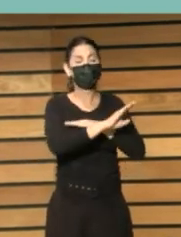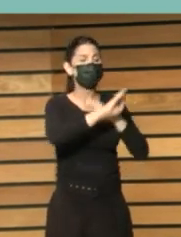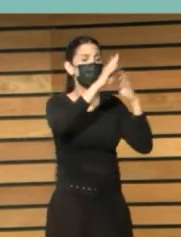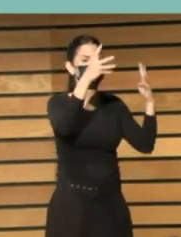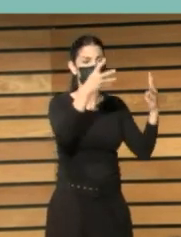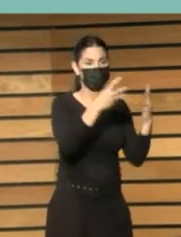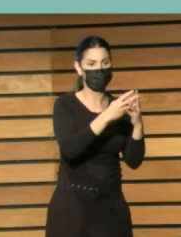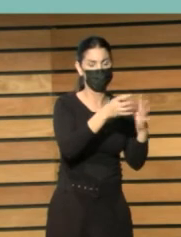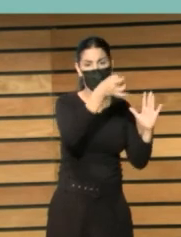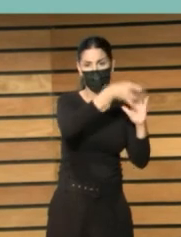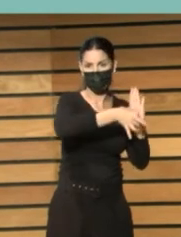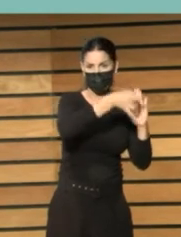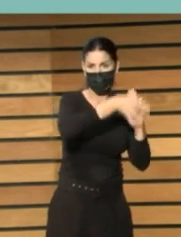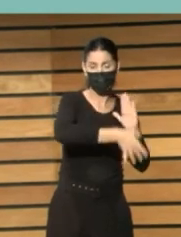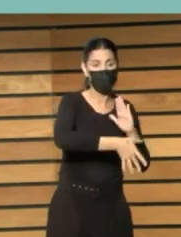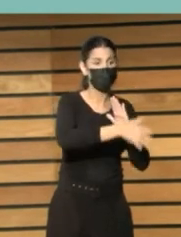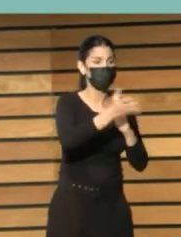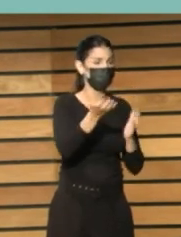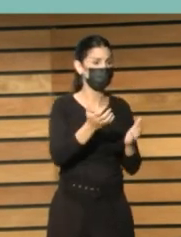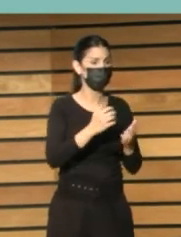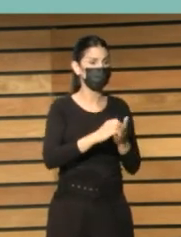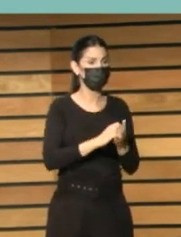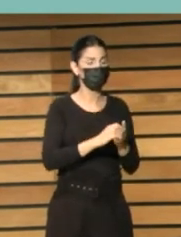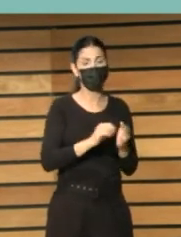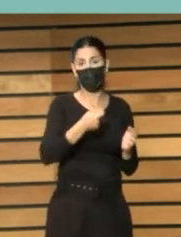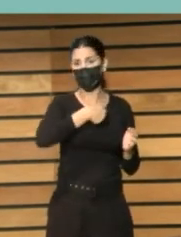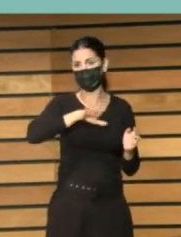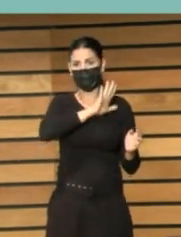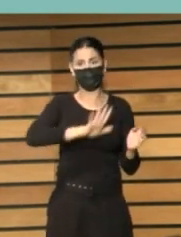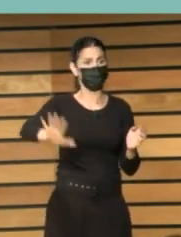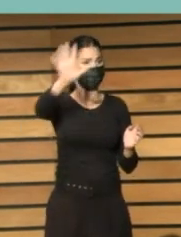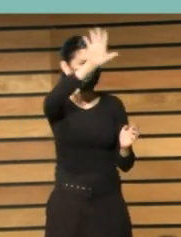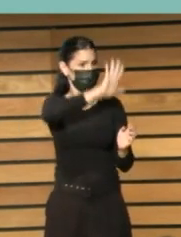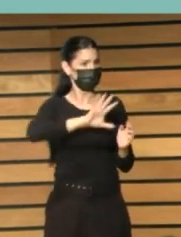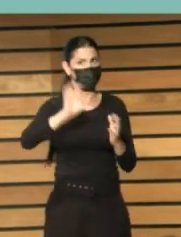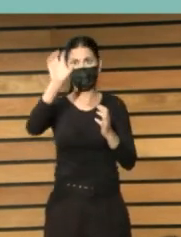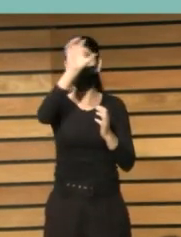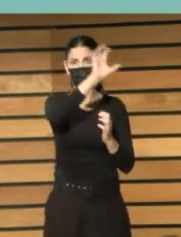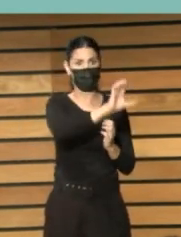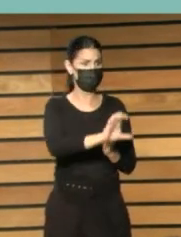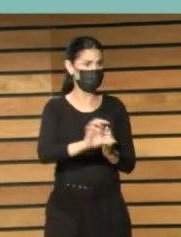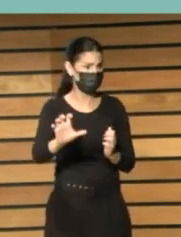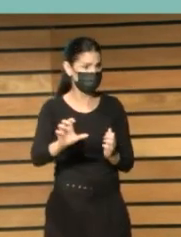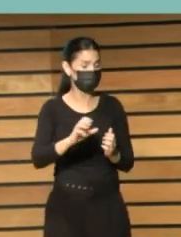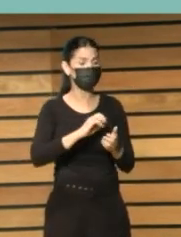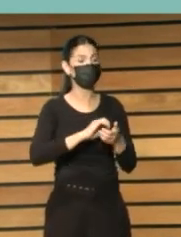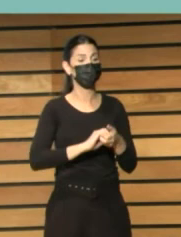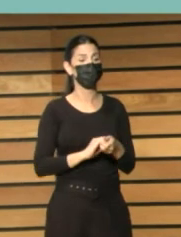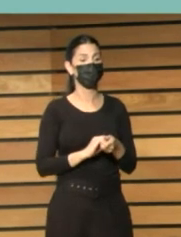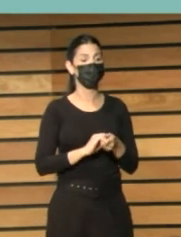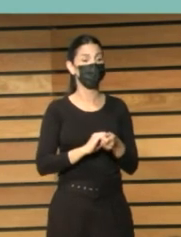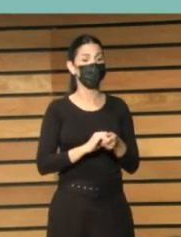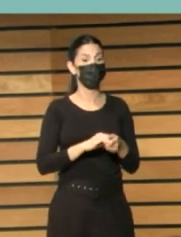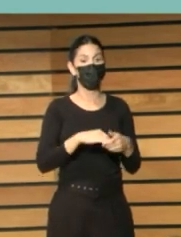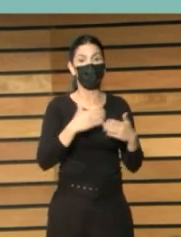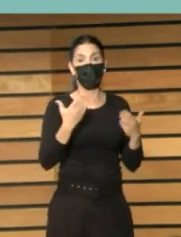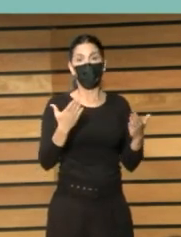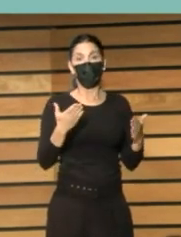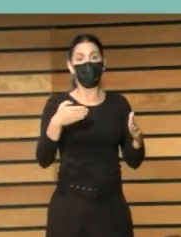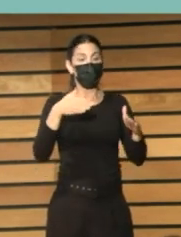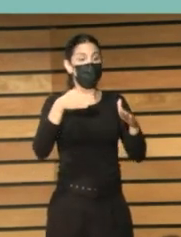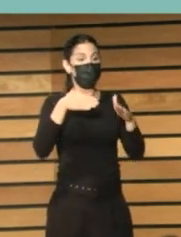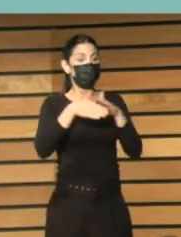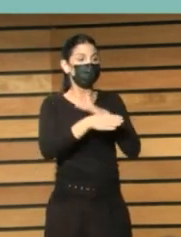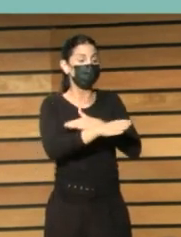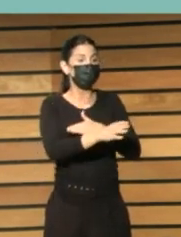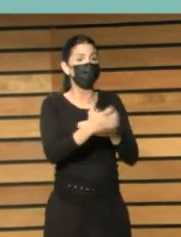todos los sitios para poder evitar todos los la emigración que se va de allí para poder acceder los que estén